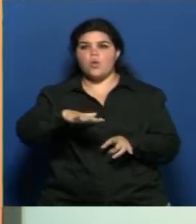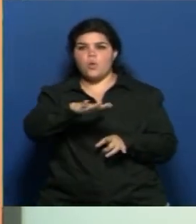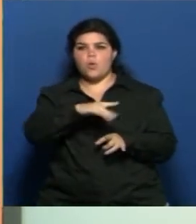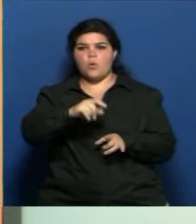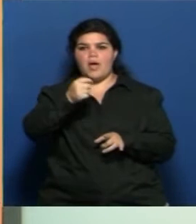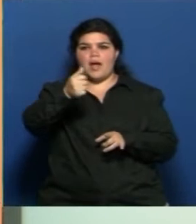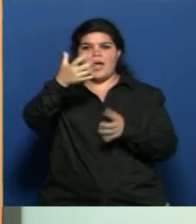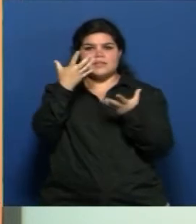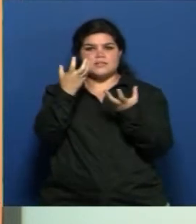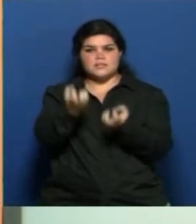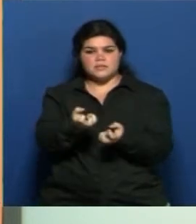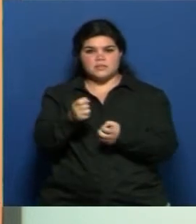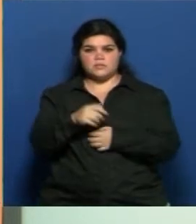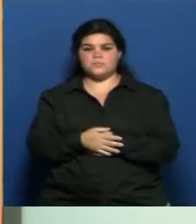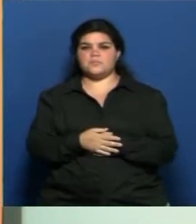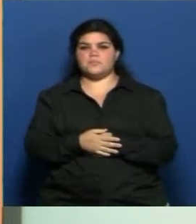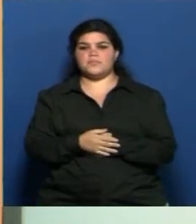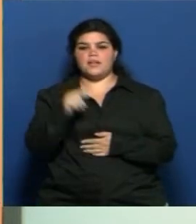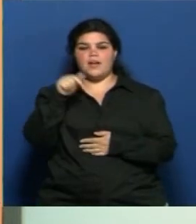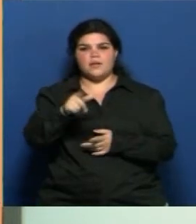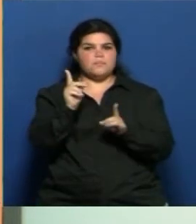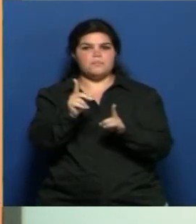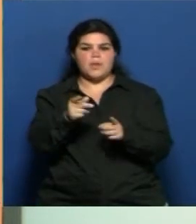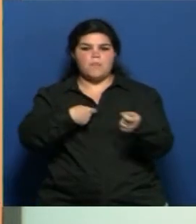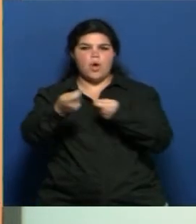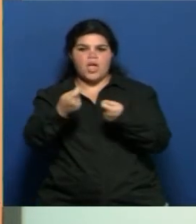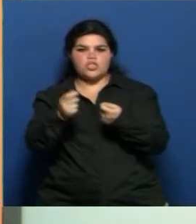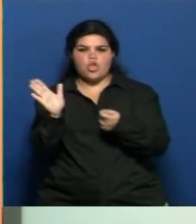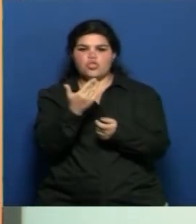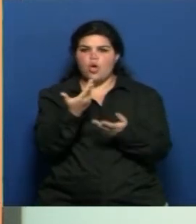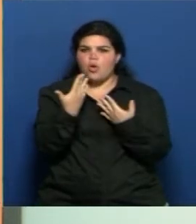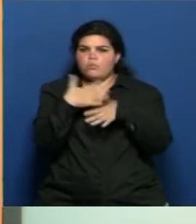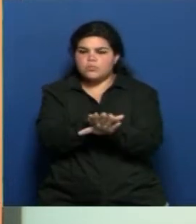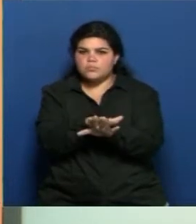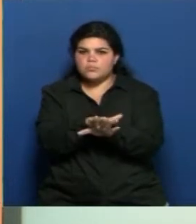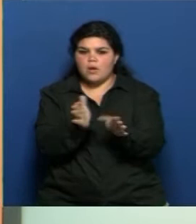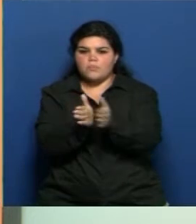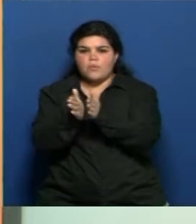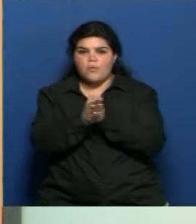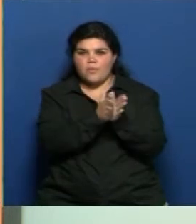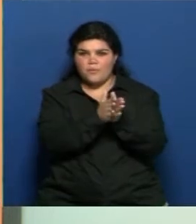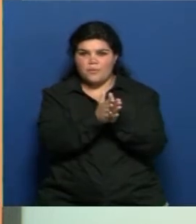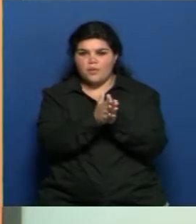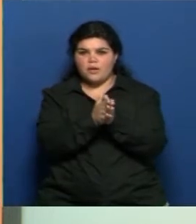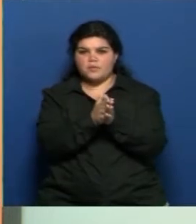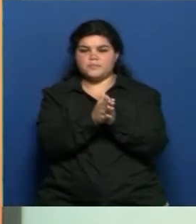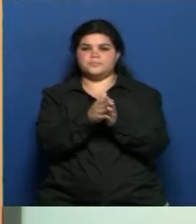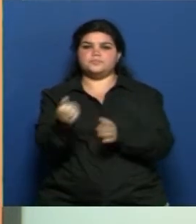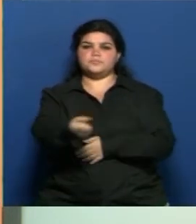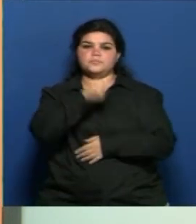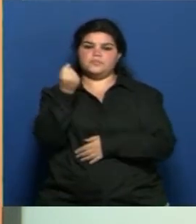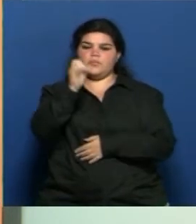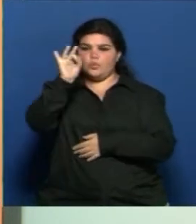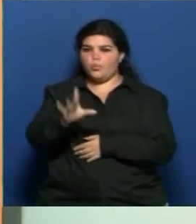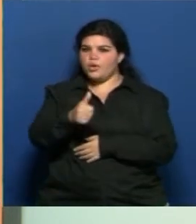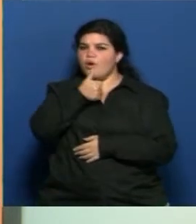un rol fundamental el hecho de esa gestión integrada. Es decir, que se compatibilice, no solamente lo que tiene que ver con riego,